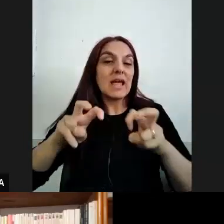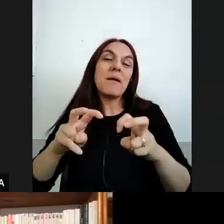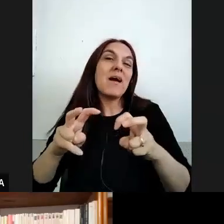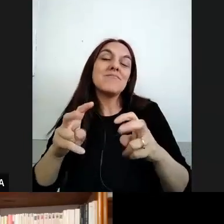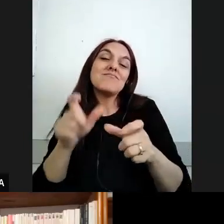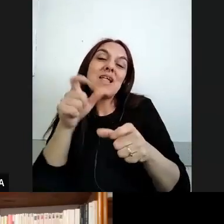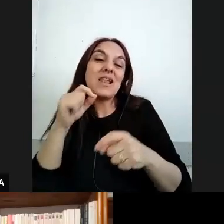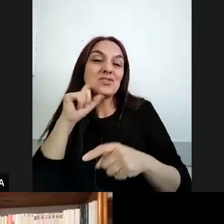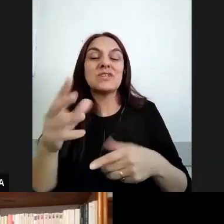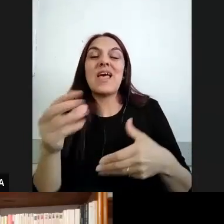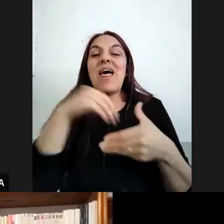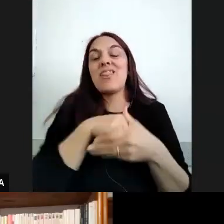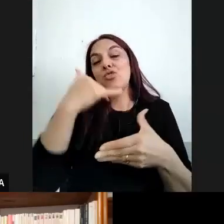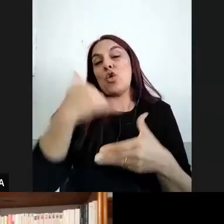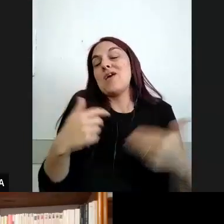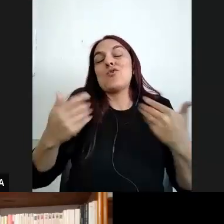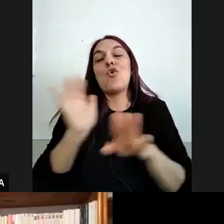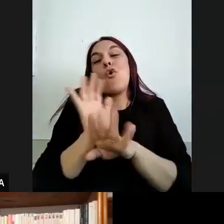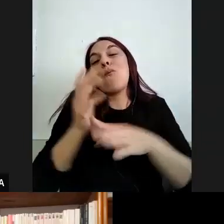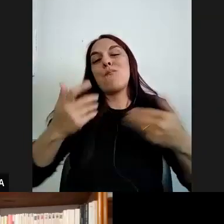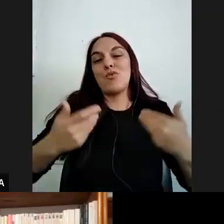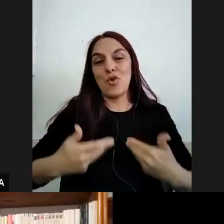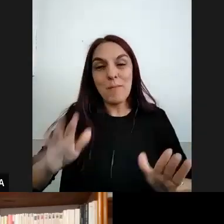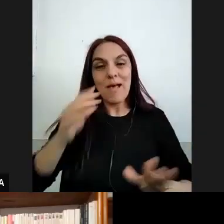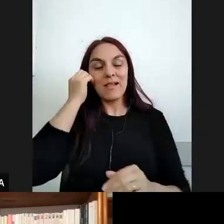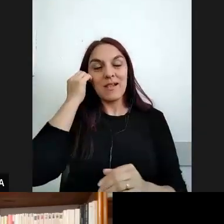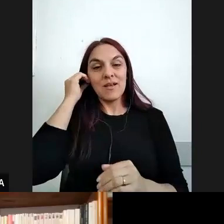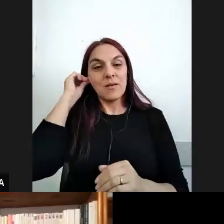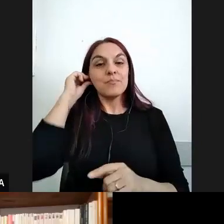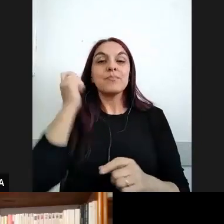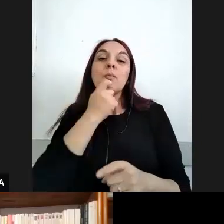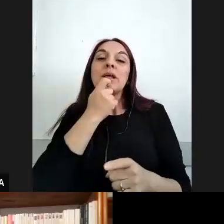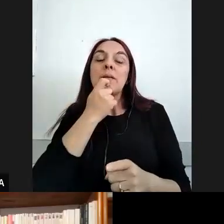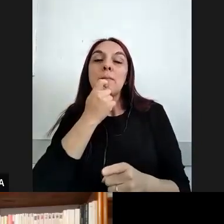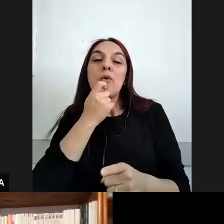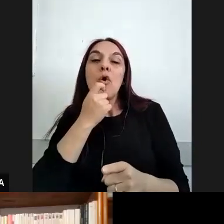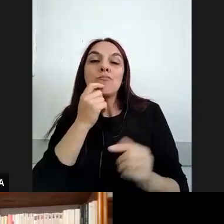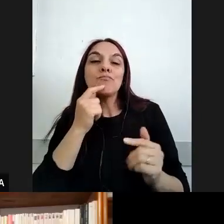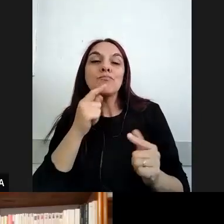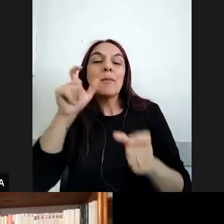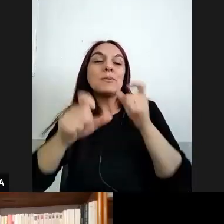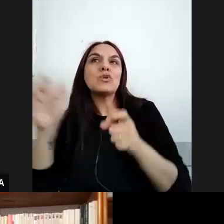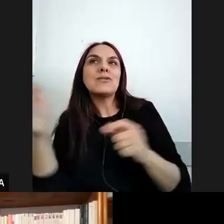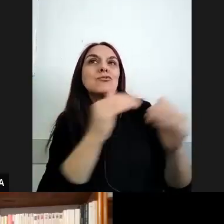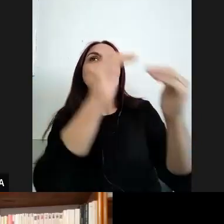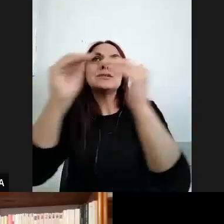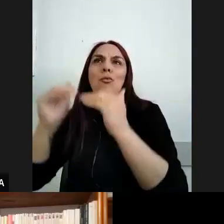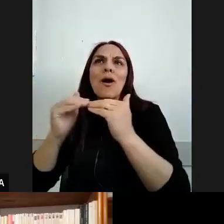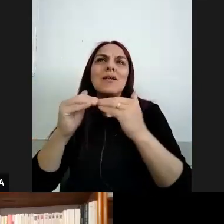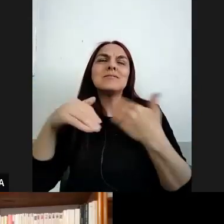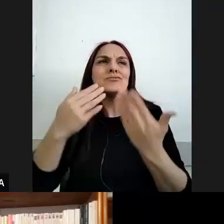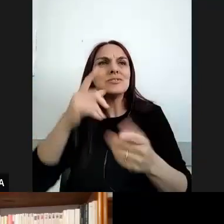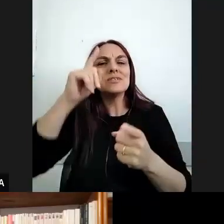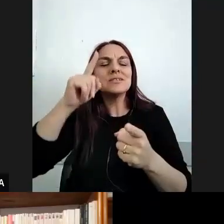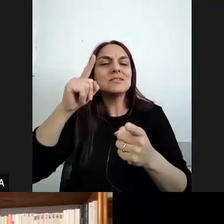también digamos trajo Dris por ahí como por ejemplo la idea de que la heterogeneidad es un problema para el trabajo escolar tenemos